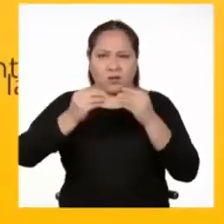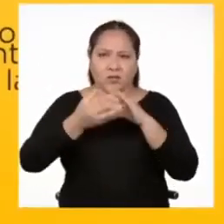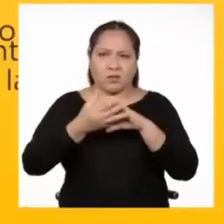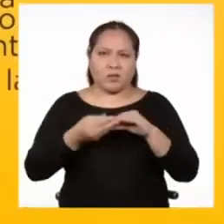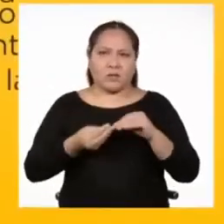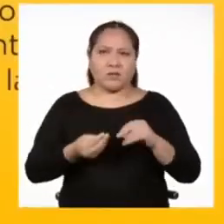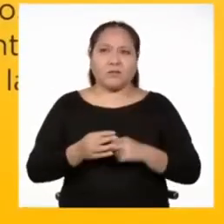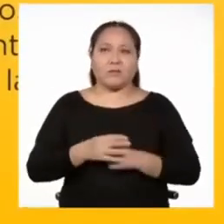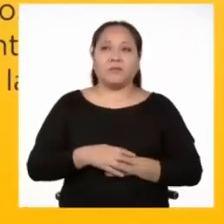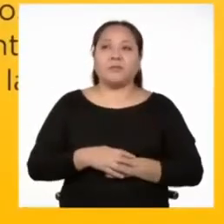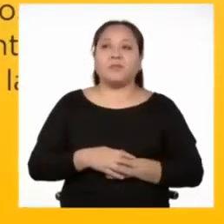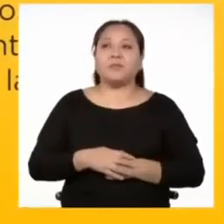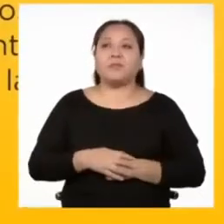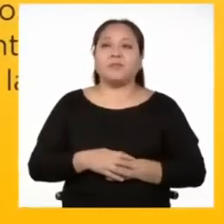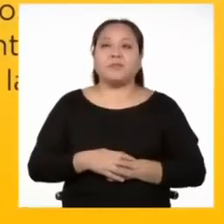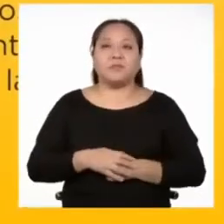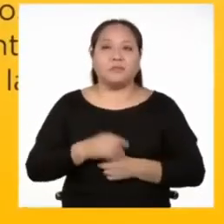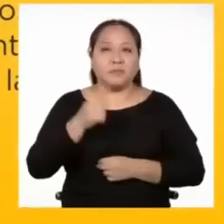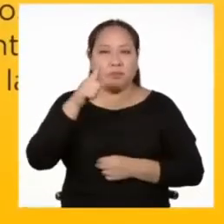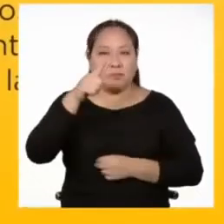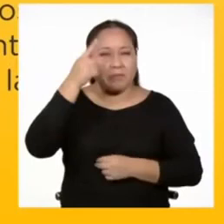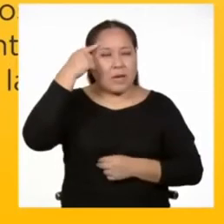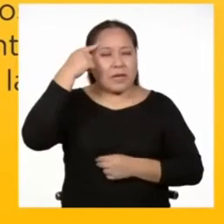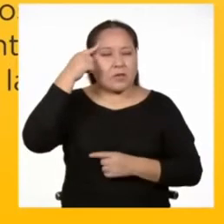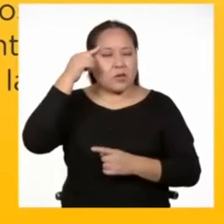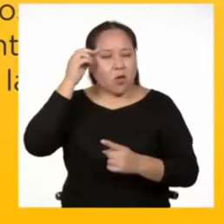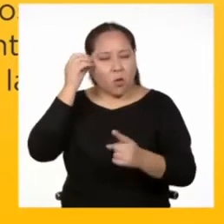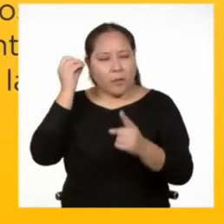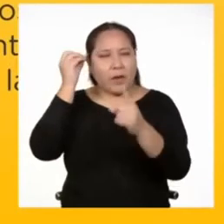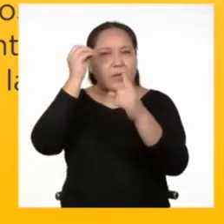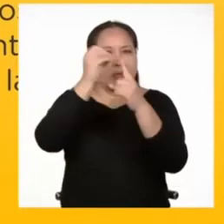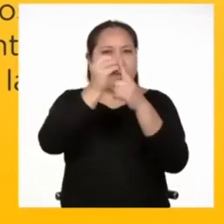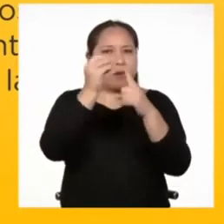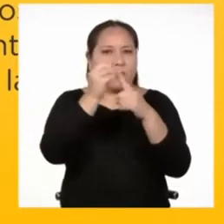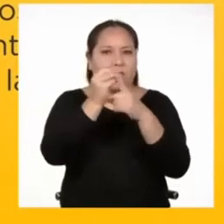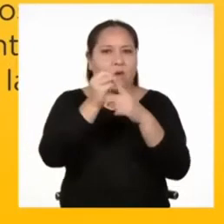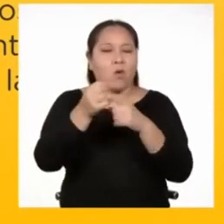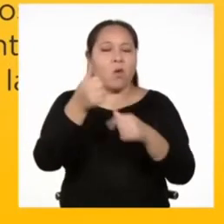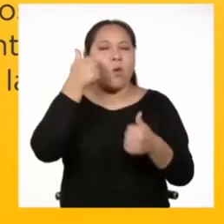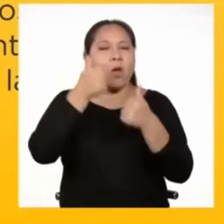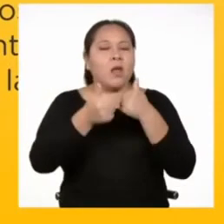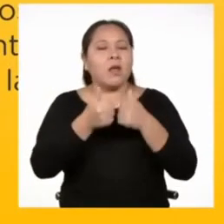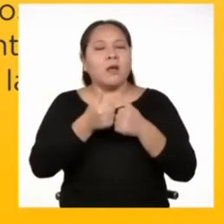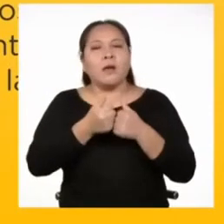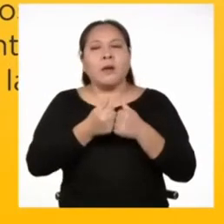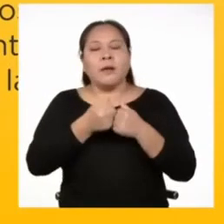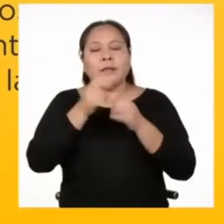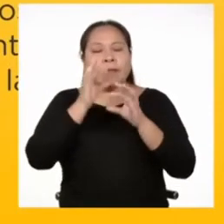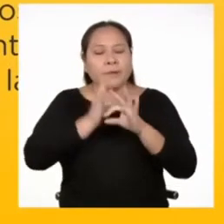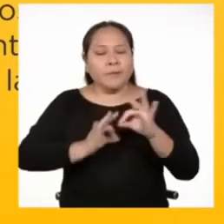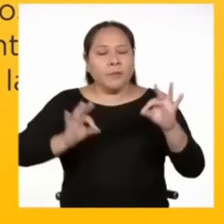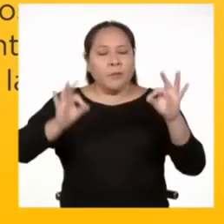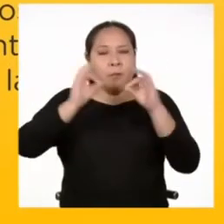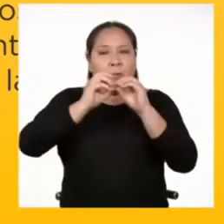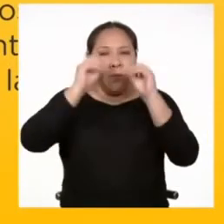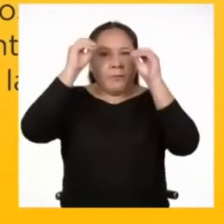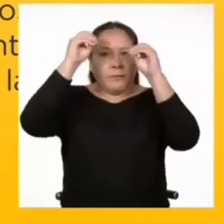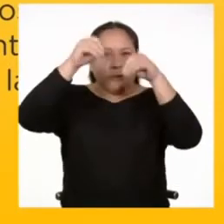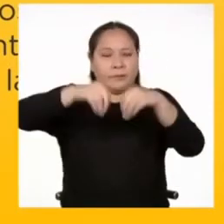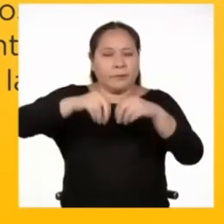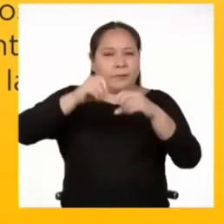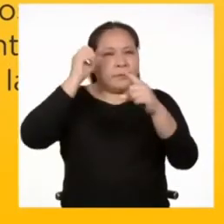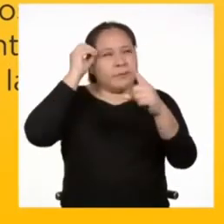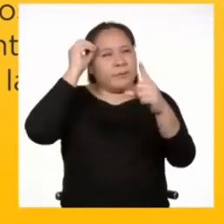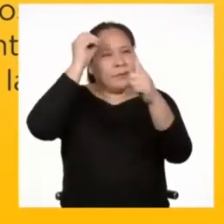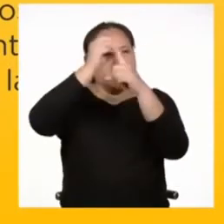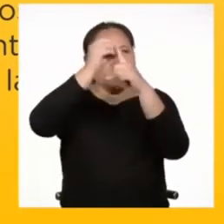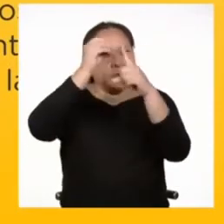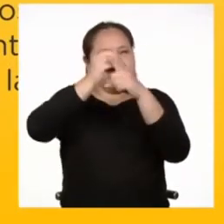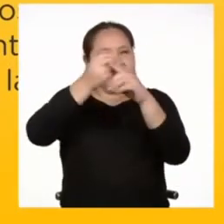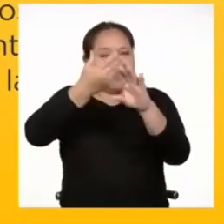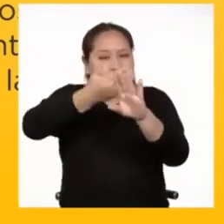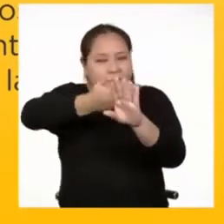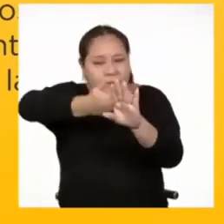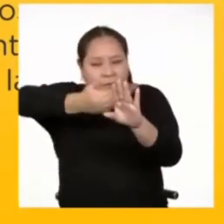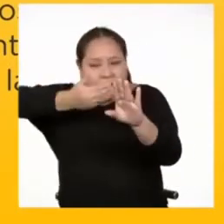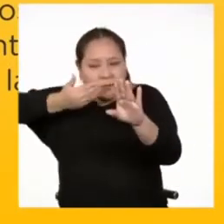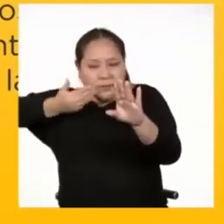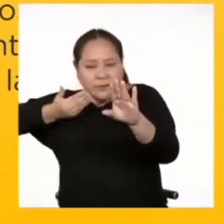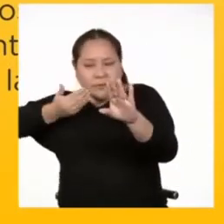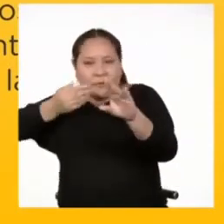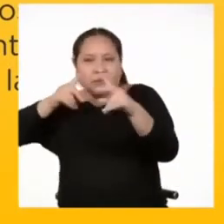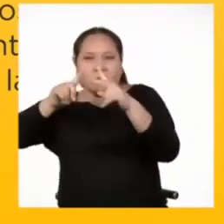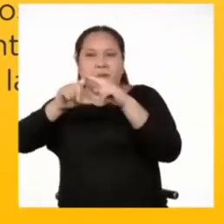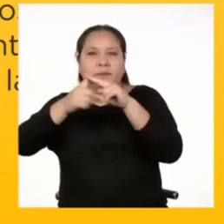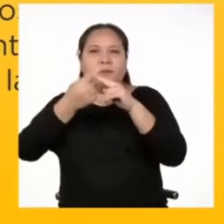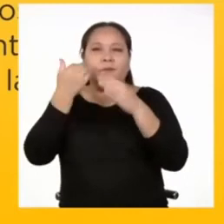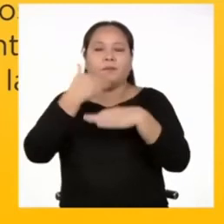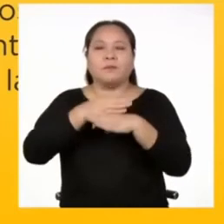Definimos un objetivo. Es importante poner un objetivo antes de elaborar la historieta. Para ello,